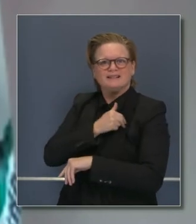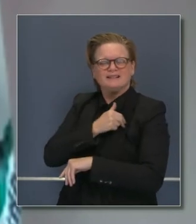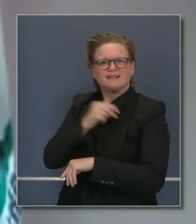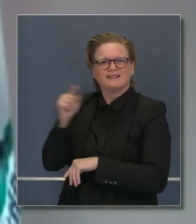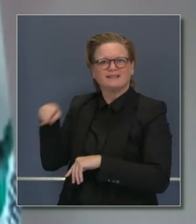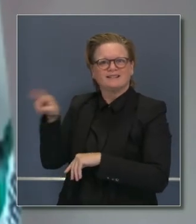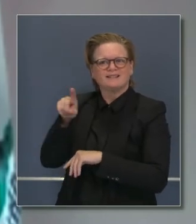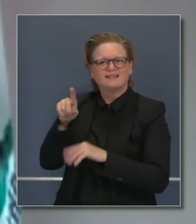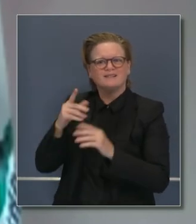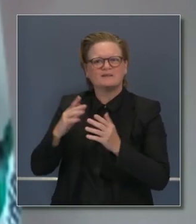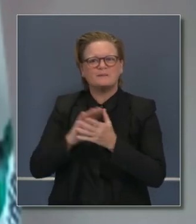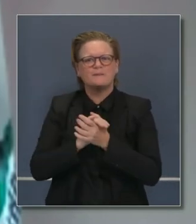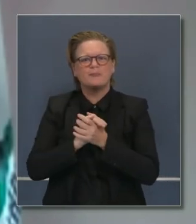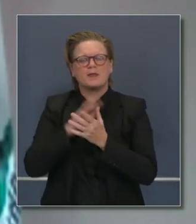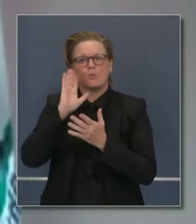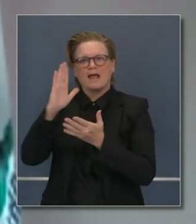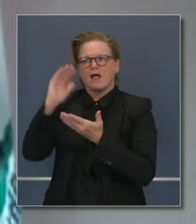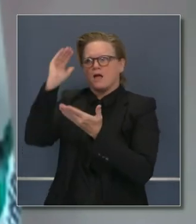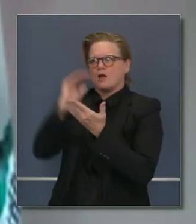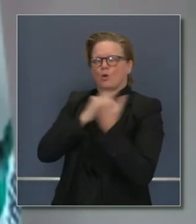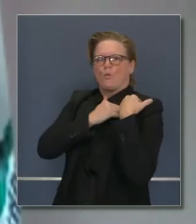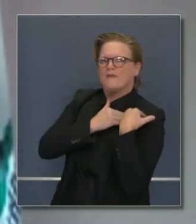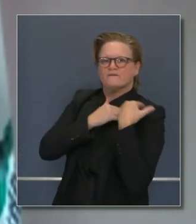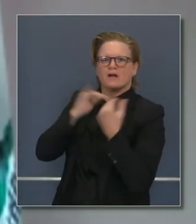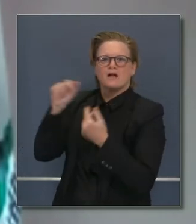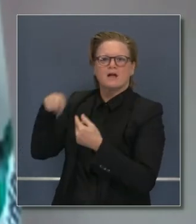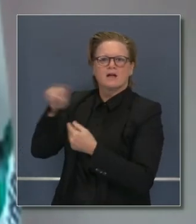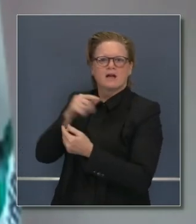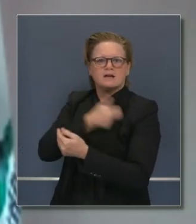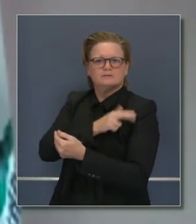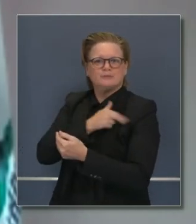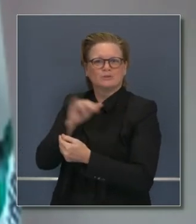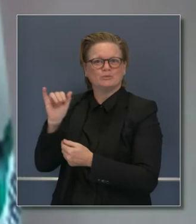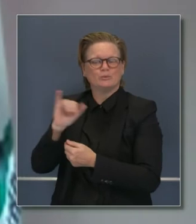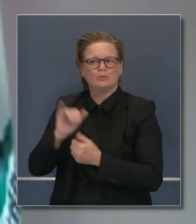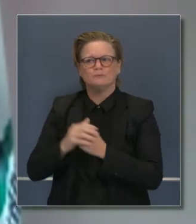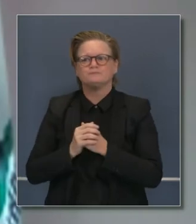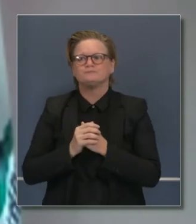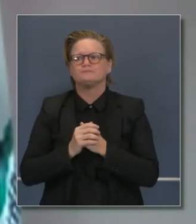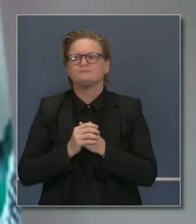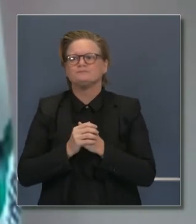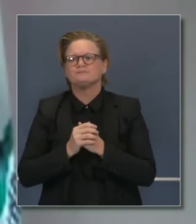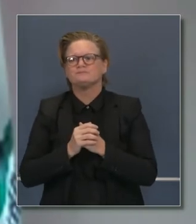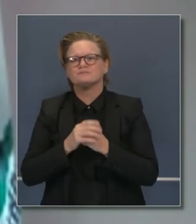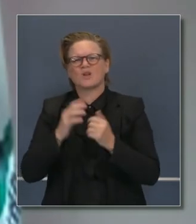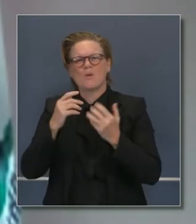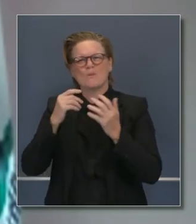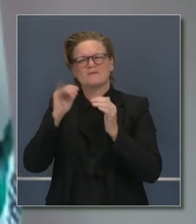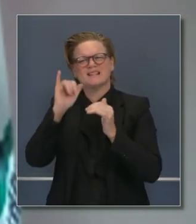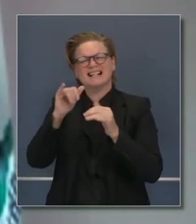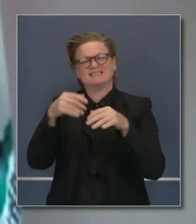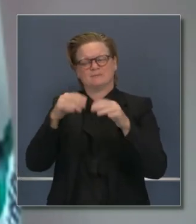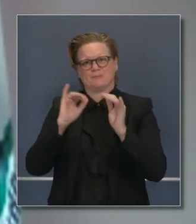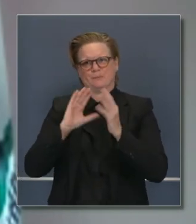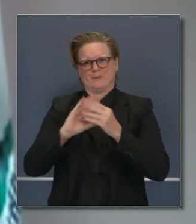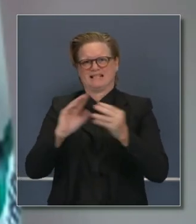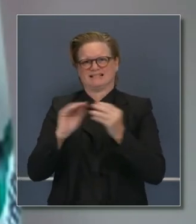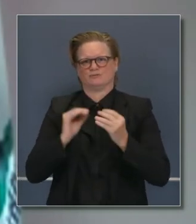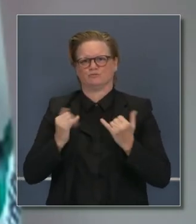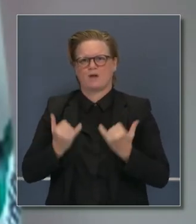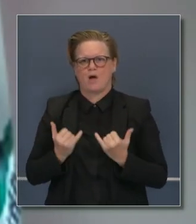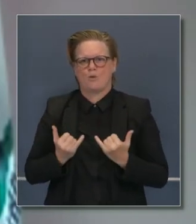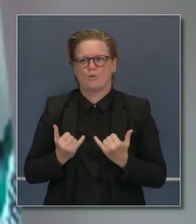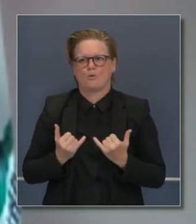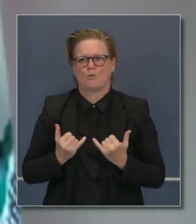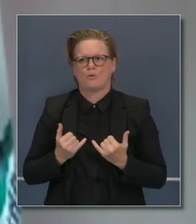tener otras necesidades en esos hospitales por servicios médicos. Así que ese es el mensaje del día, ciertamente.